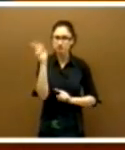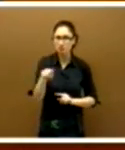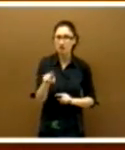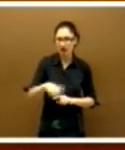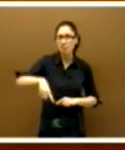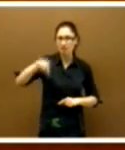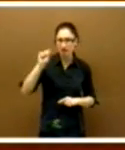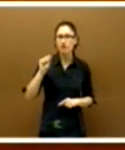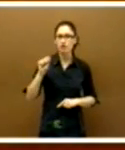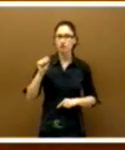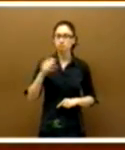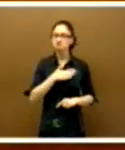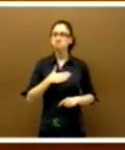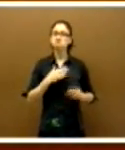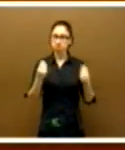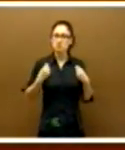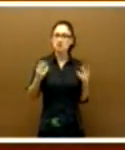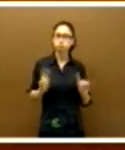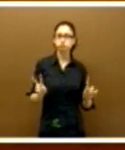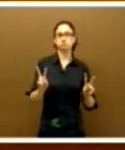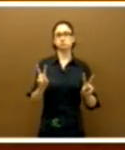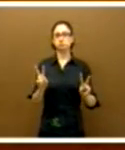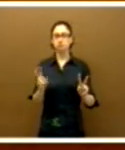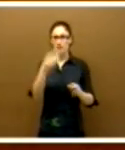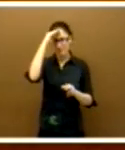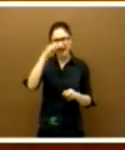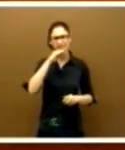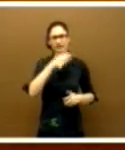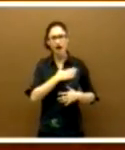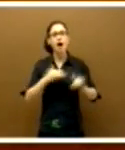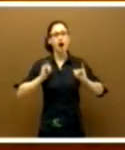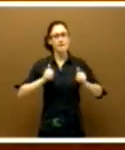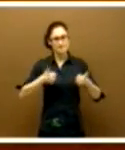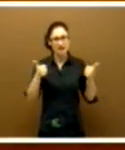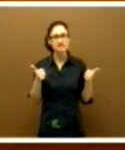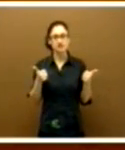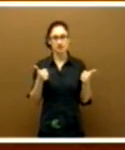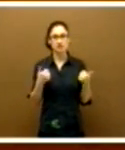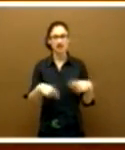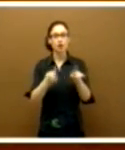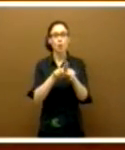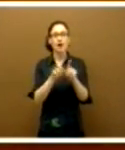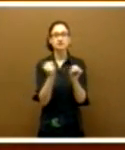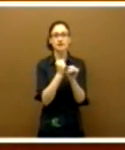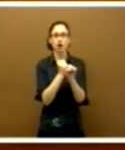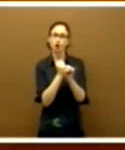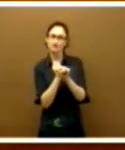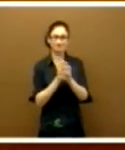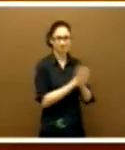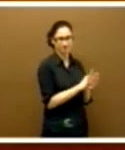tengámoslo en cuenta, vivir mucho más activamente su paternidad y dejar de darle tanta importancia al trabajo.